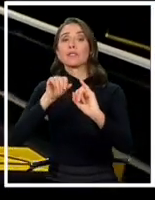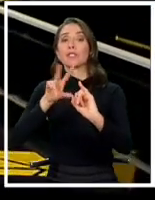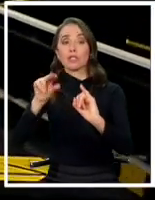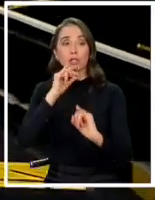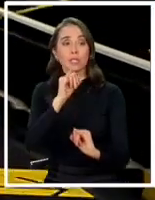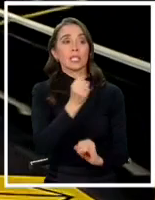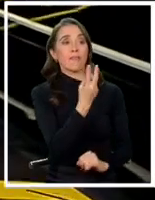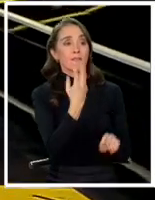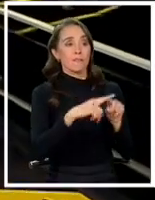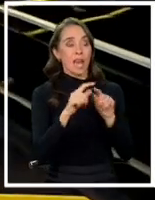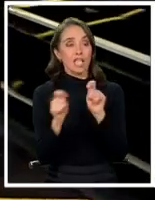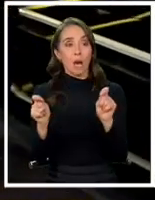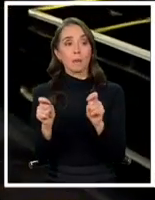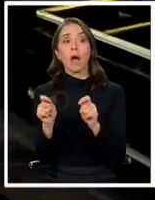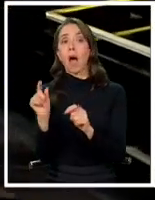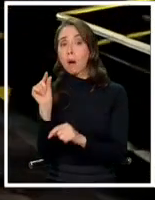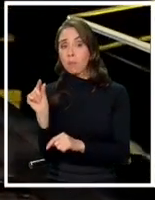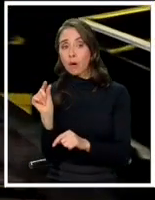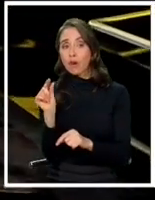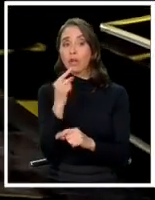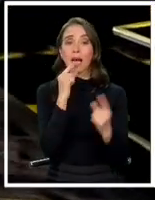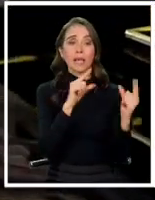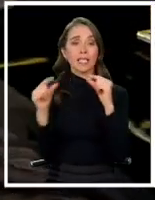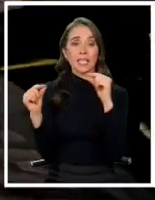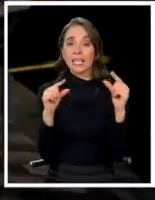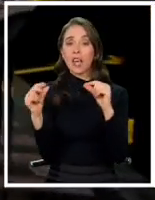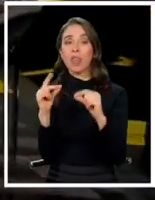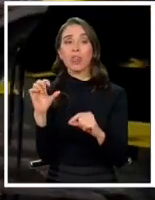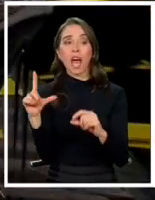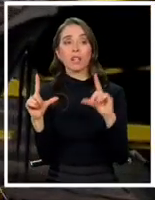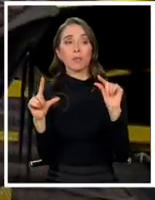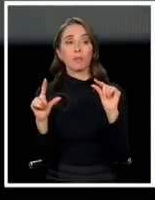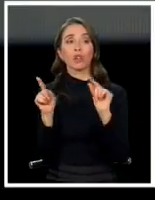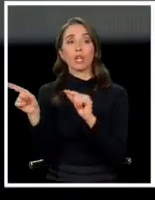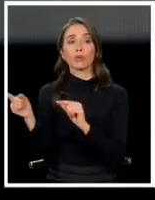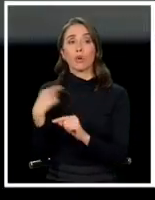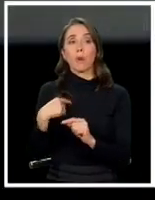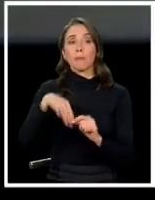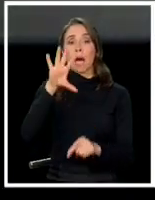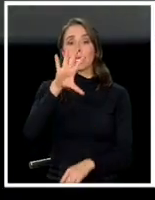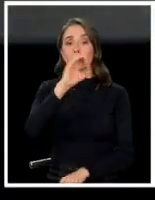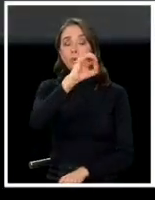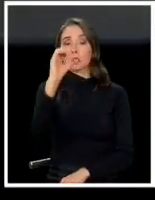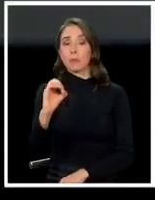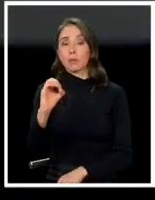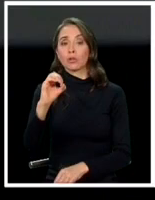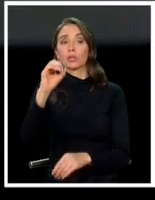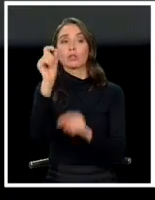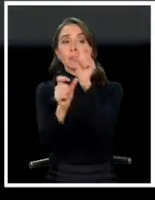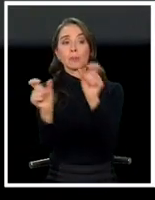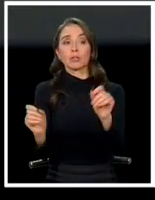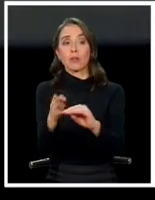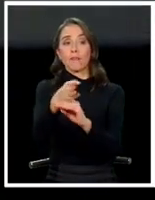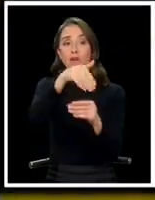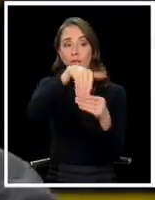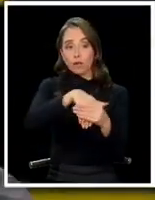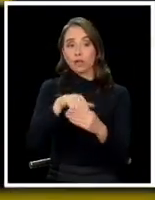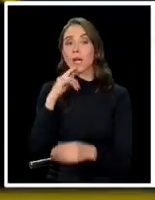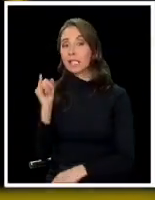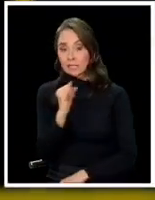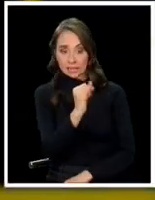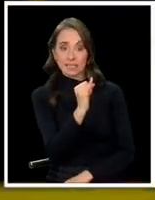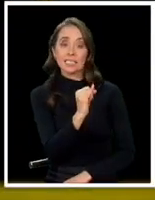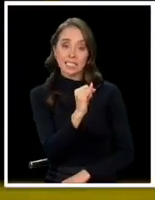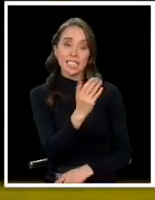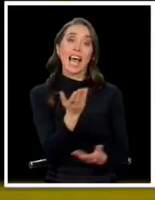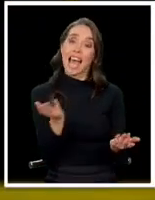Nosotros hicimos varias campañas. poca campaña hicieron. Bueno, pero resulta, Daniel, que hicimos poca campaña según tú, y sacamos más del 50% de las personas que fueron a votar. No, sí, es